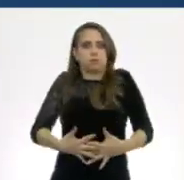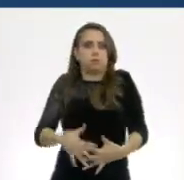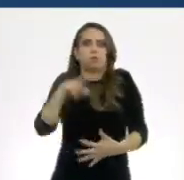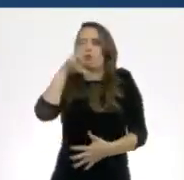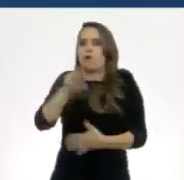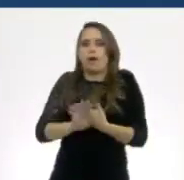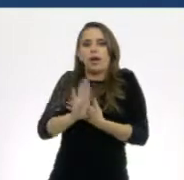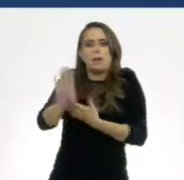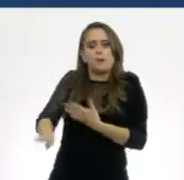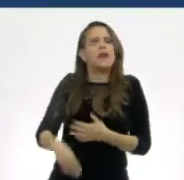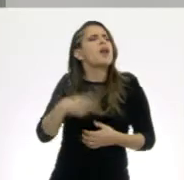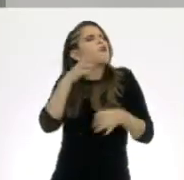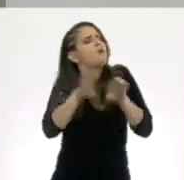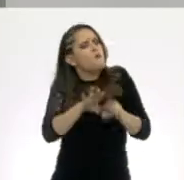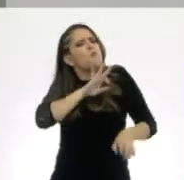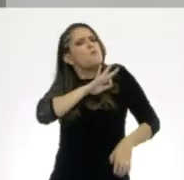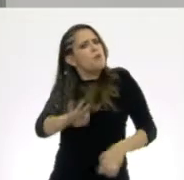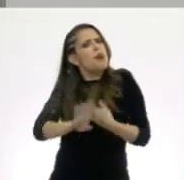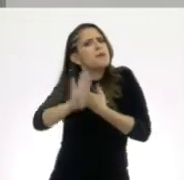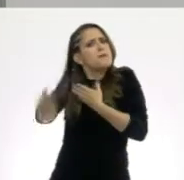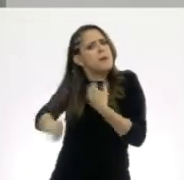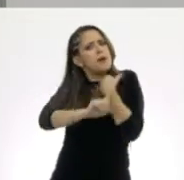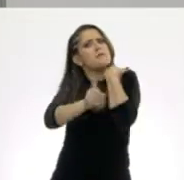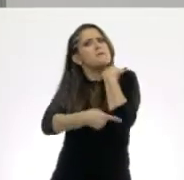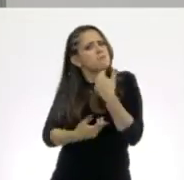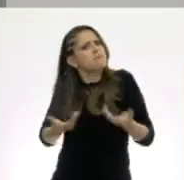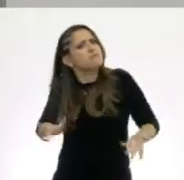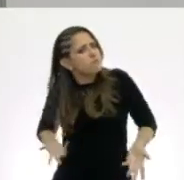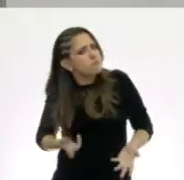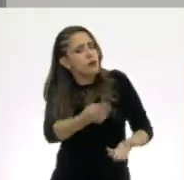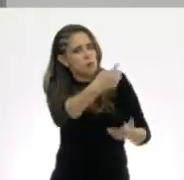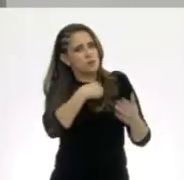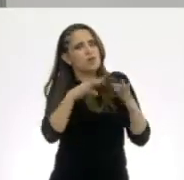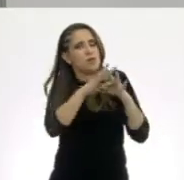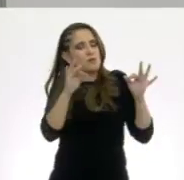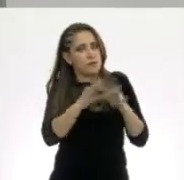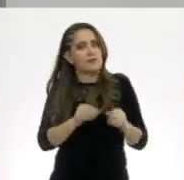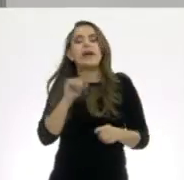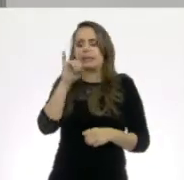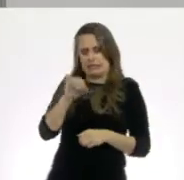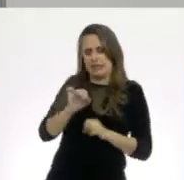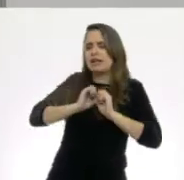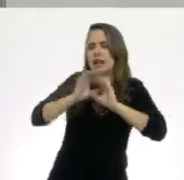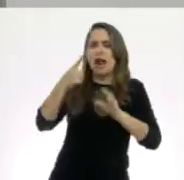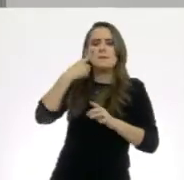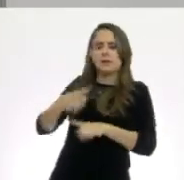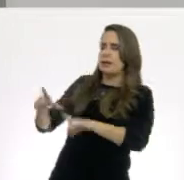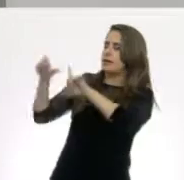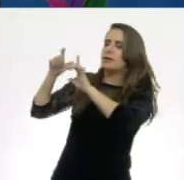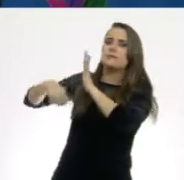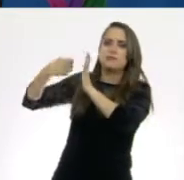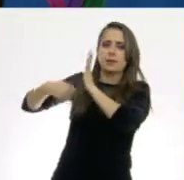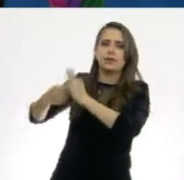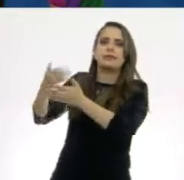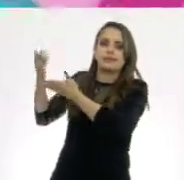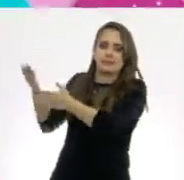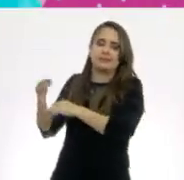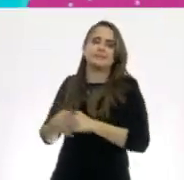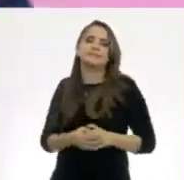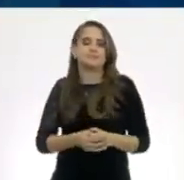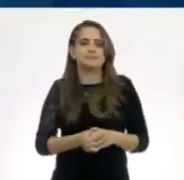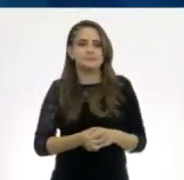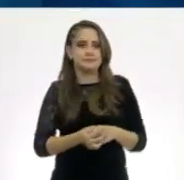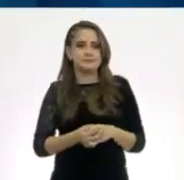sobre estos métodos? Claro que sí, Ton. Vamos a ver un video para aprender más sobre este tema. Adelante. Vamos a verlo.